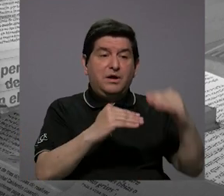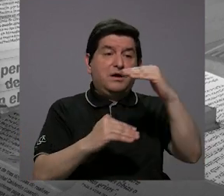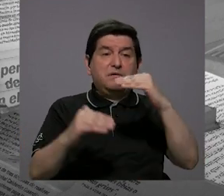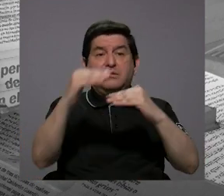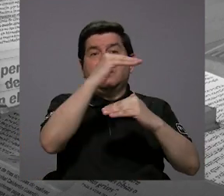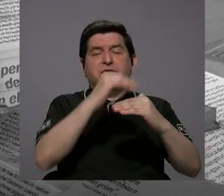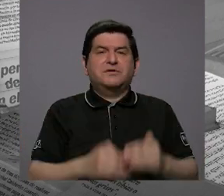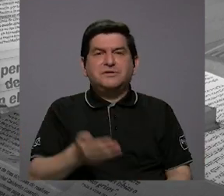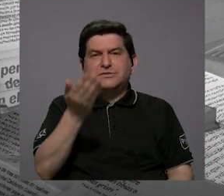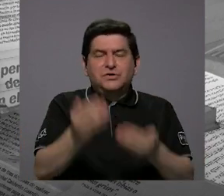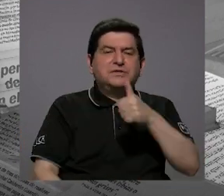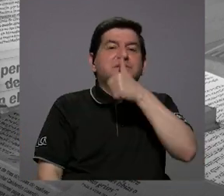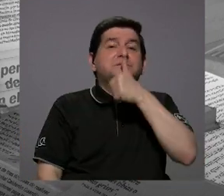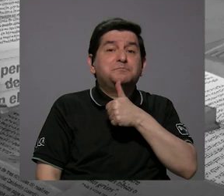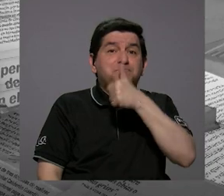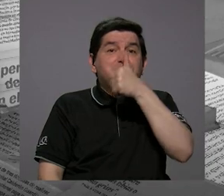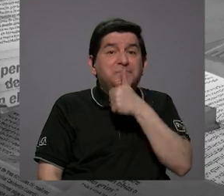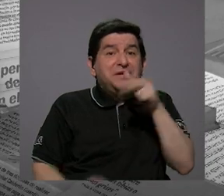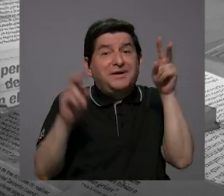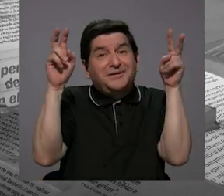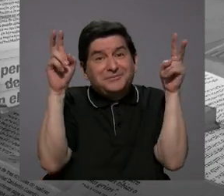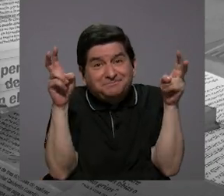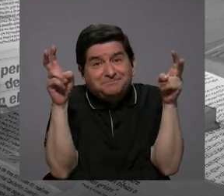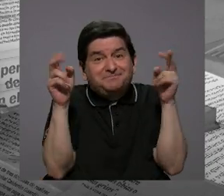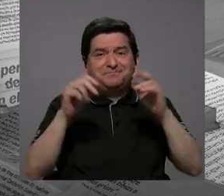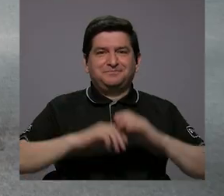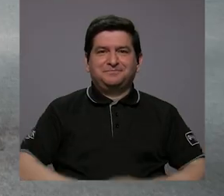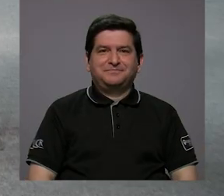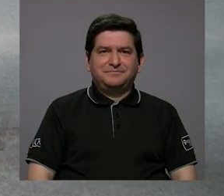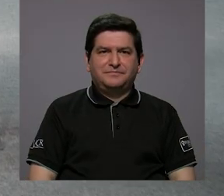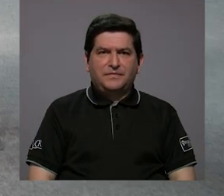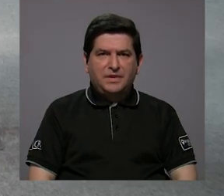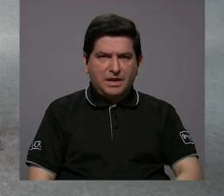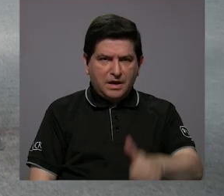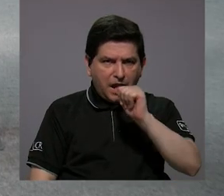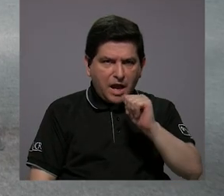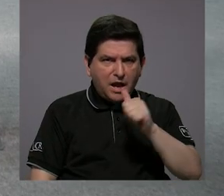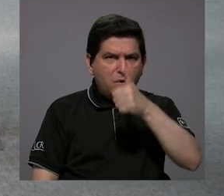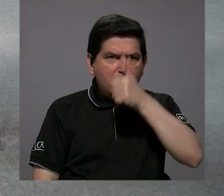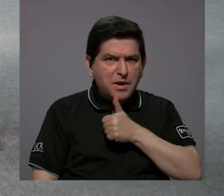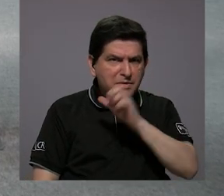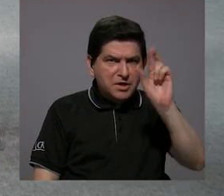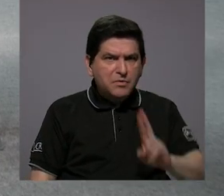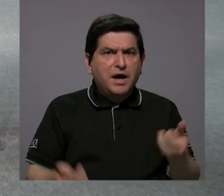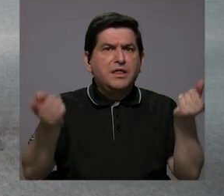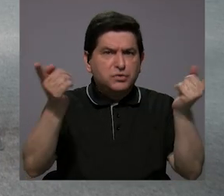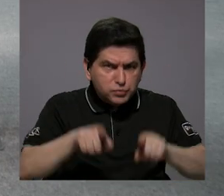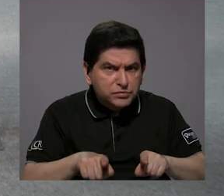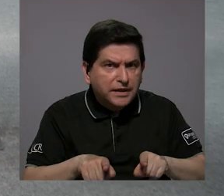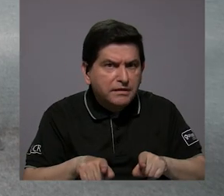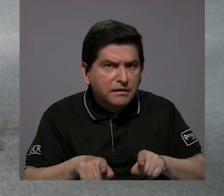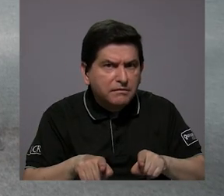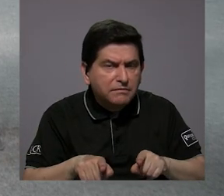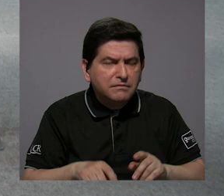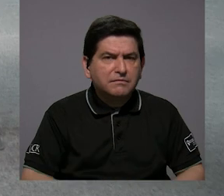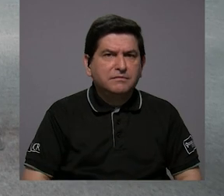que es como, digamos, un poco privados, para así decirlo. O sea, que hay agua privada aquí en Costa Rica.